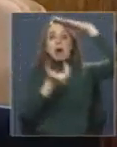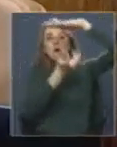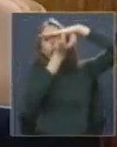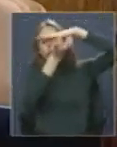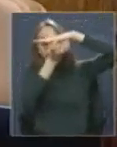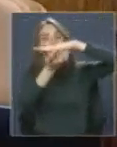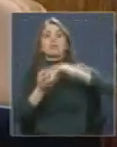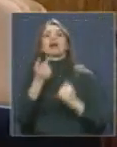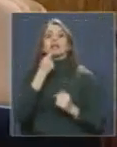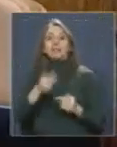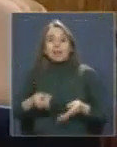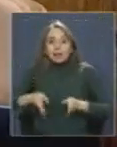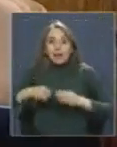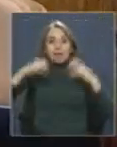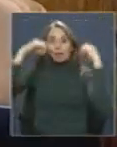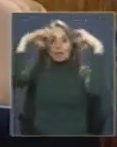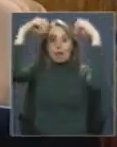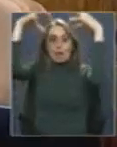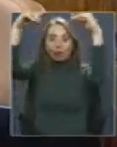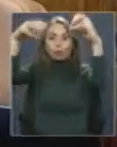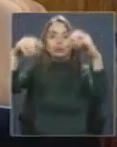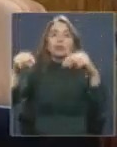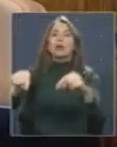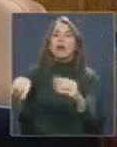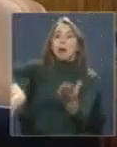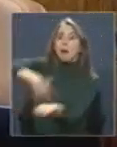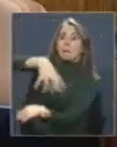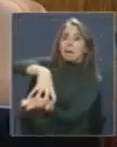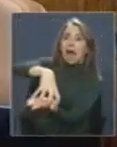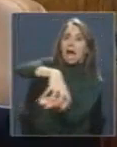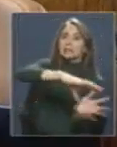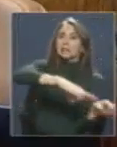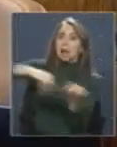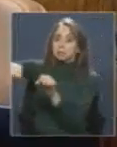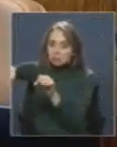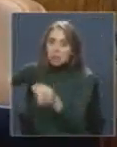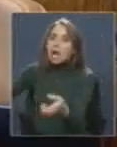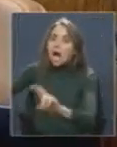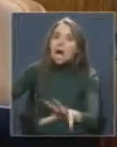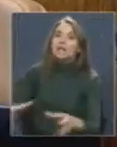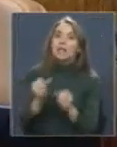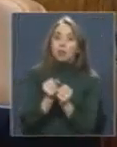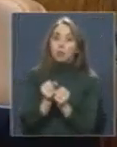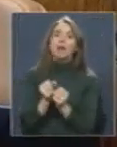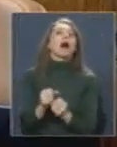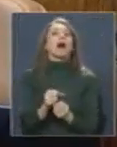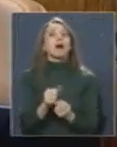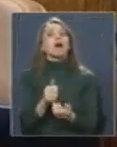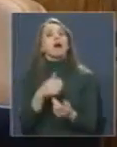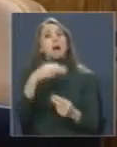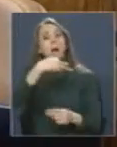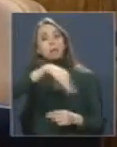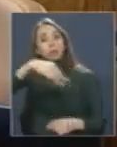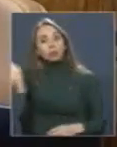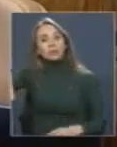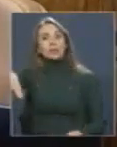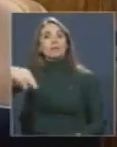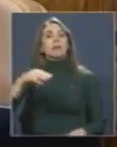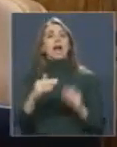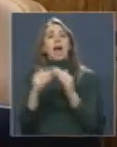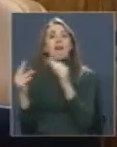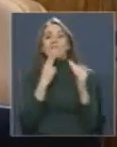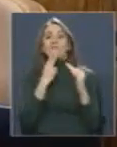que puedan volver a tener los municipios y los vecinos de los municipios